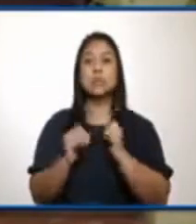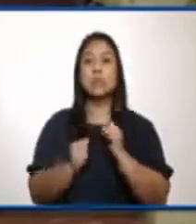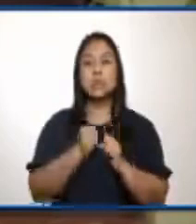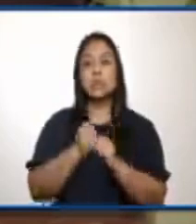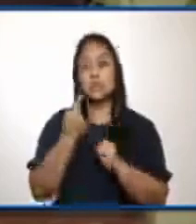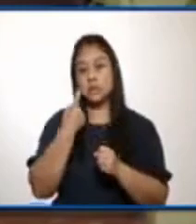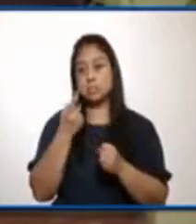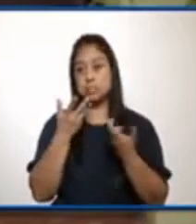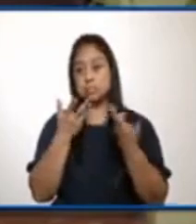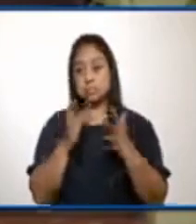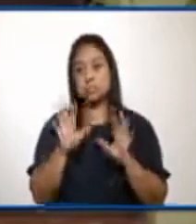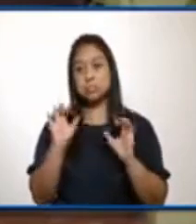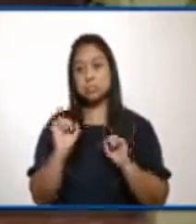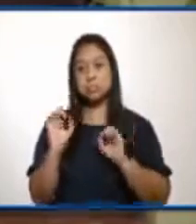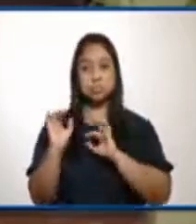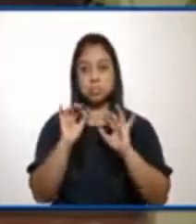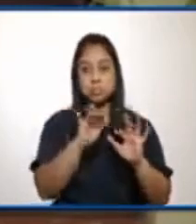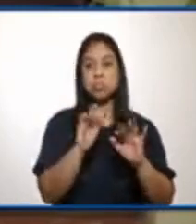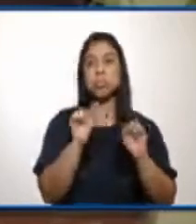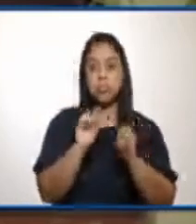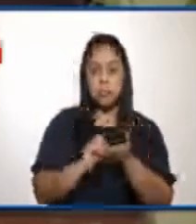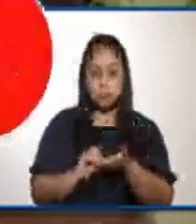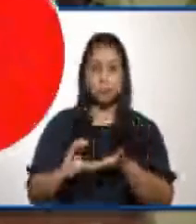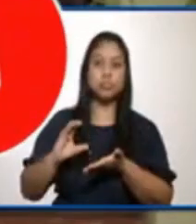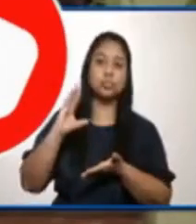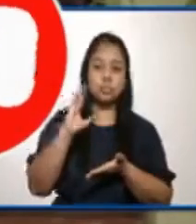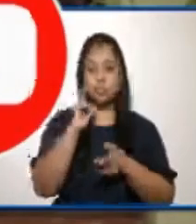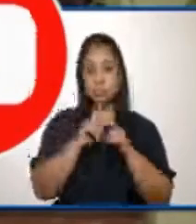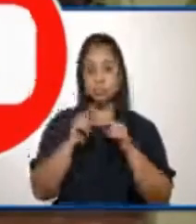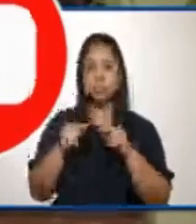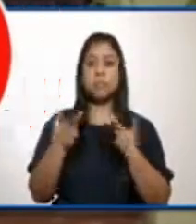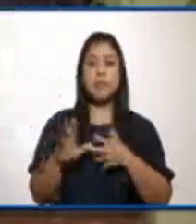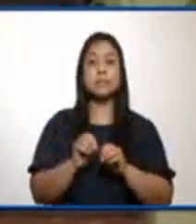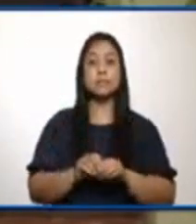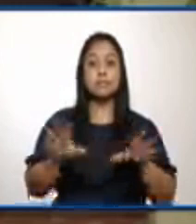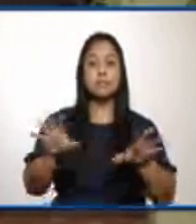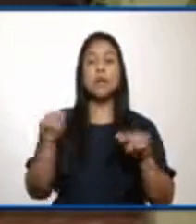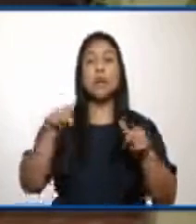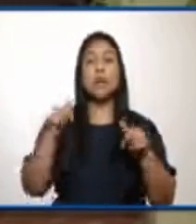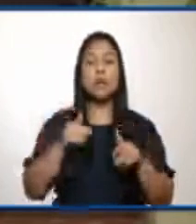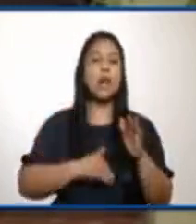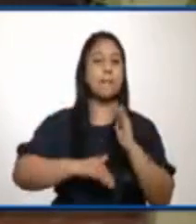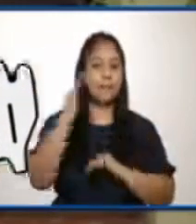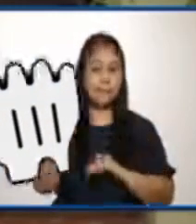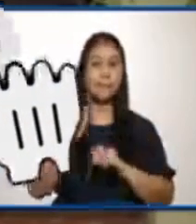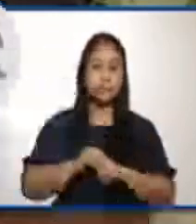fue así como pudimos ir aumentando esta cobertura. Ahora se ha aumentado y vamos